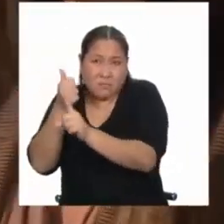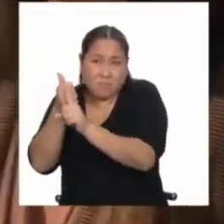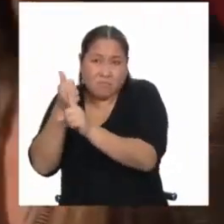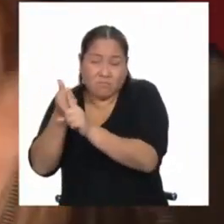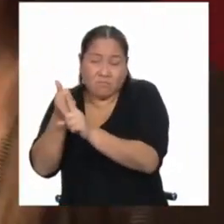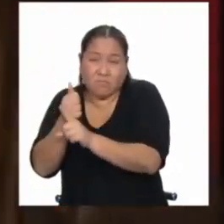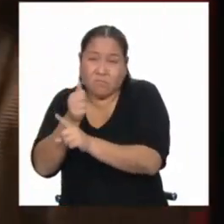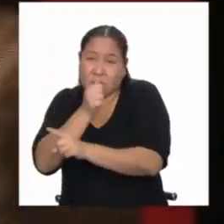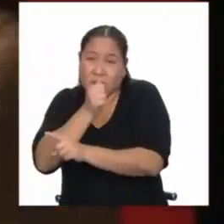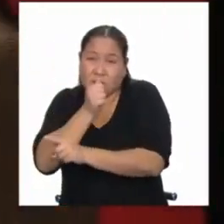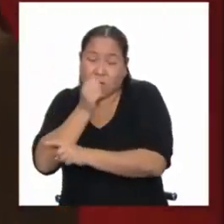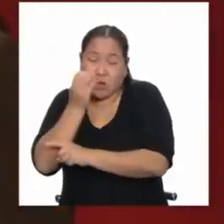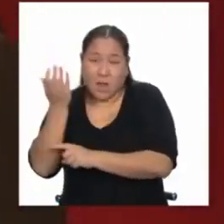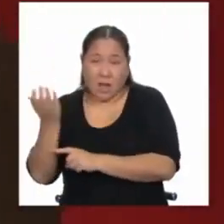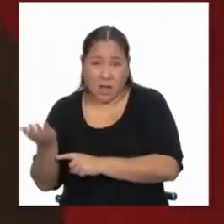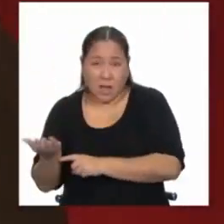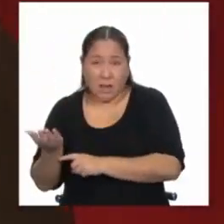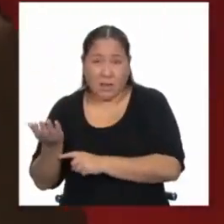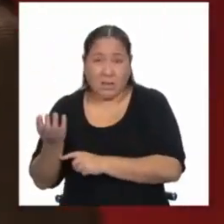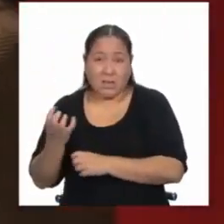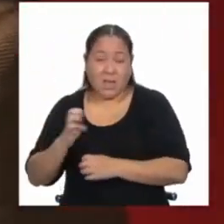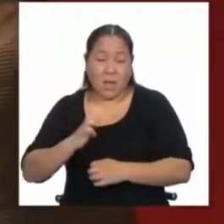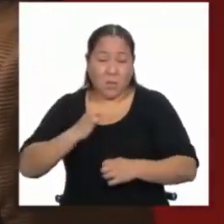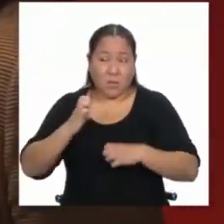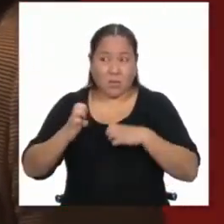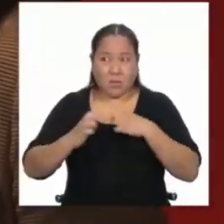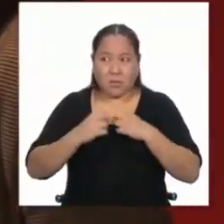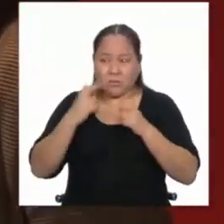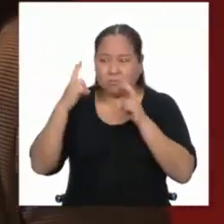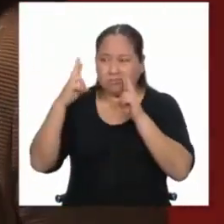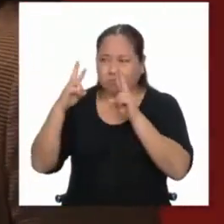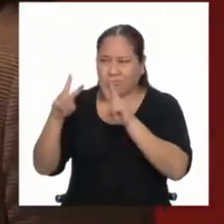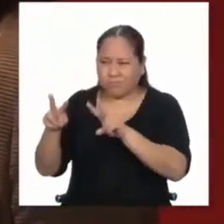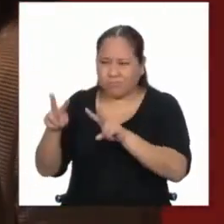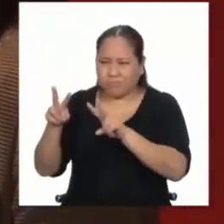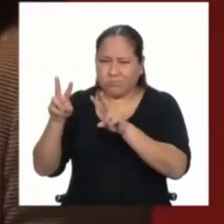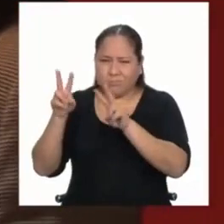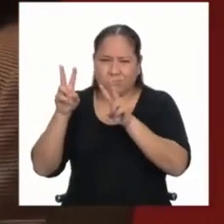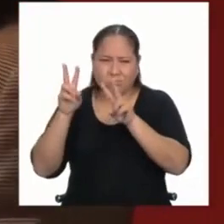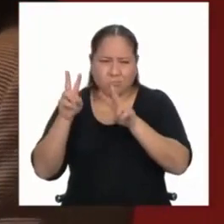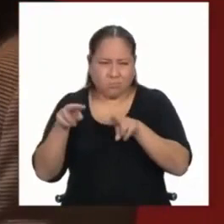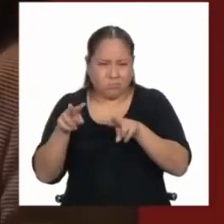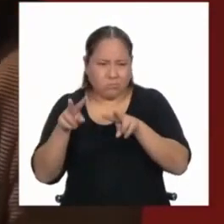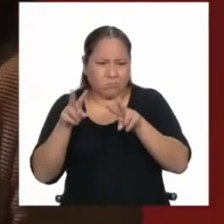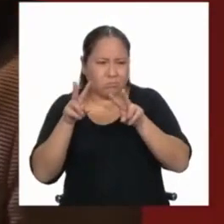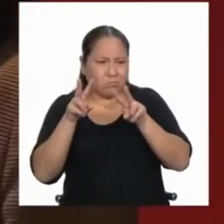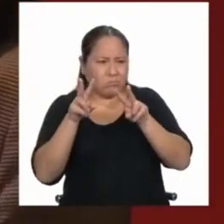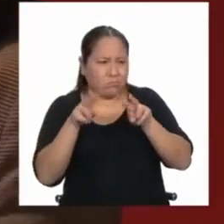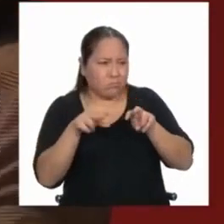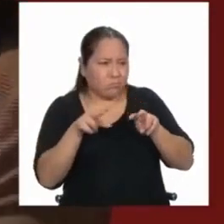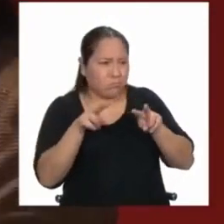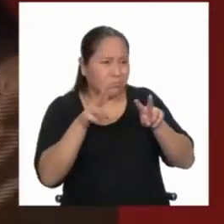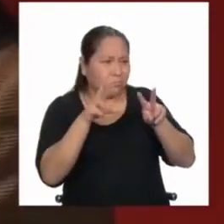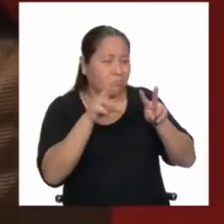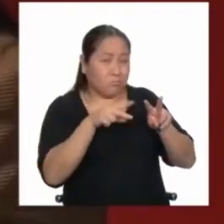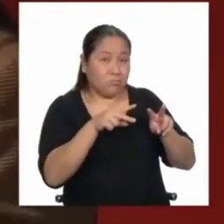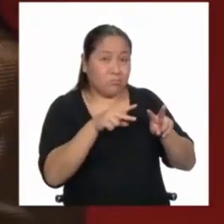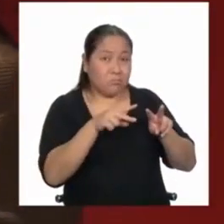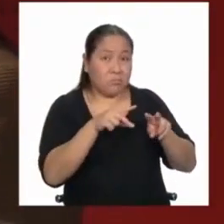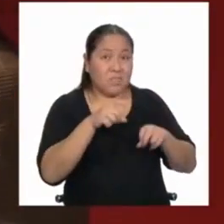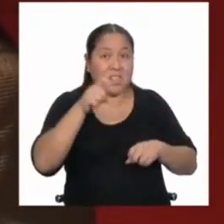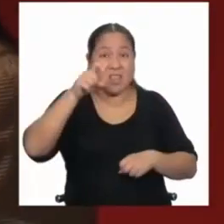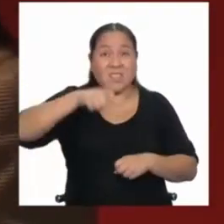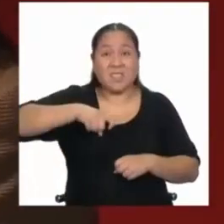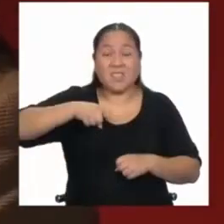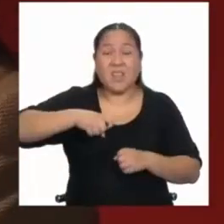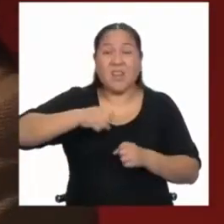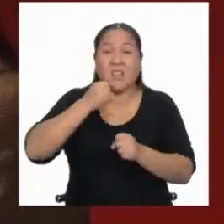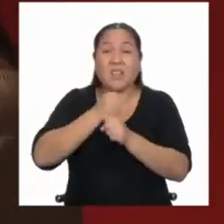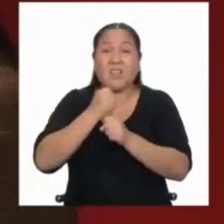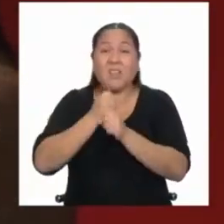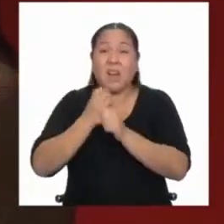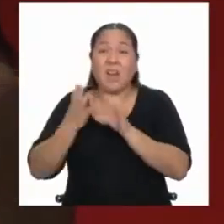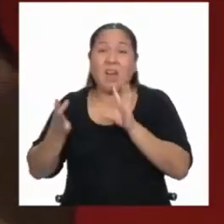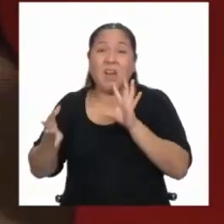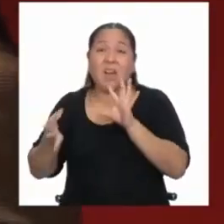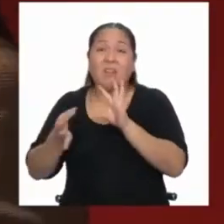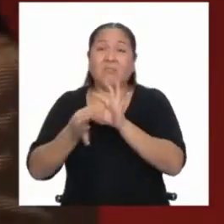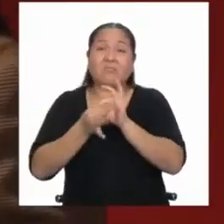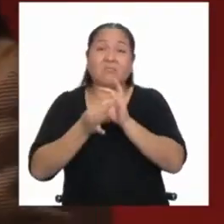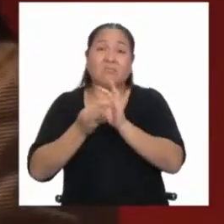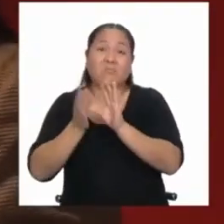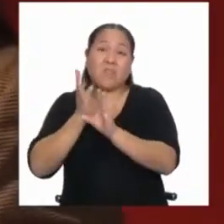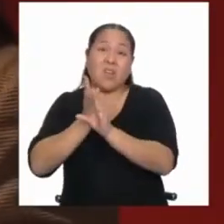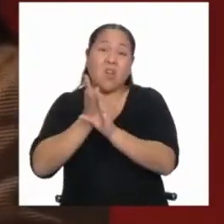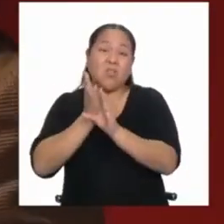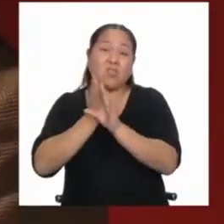emocionales, nos fuimos dando cuenta que había que trabajar con psicólogos, había que trabajar coaching, había que